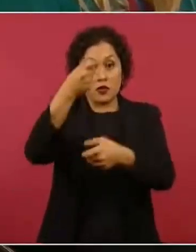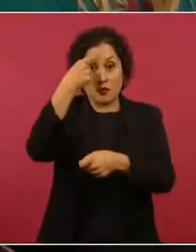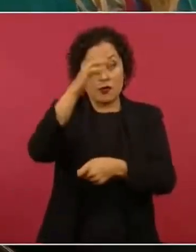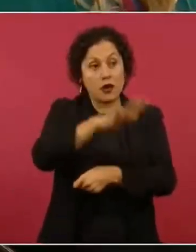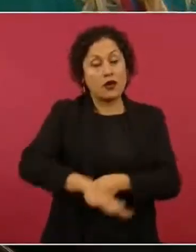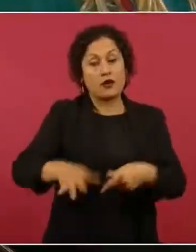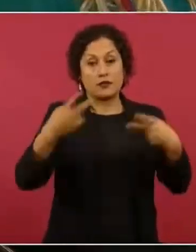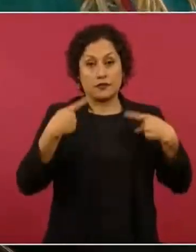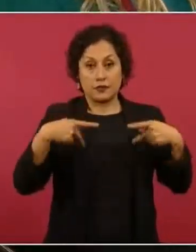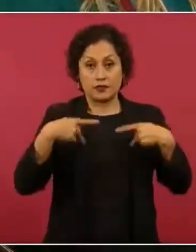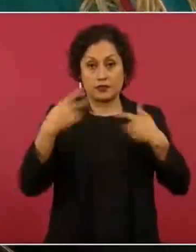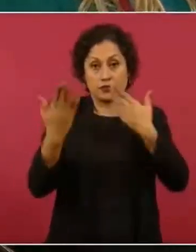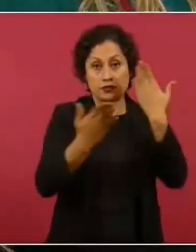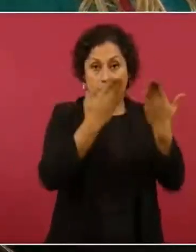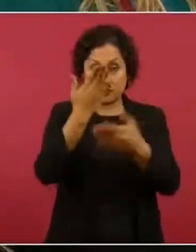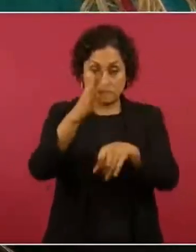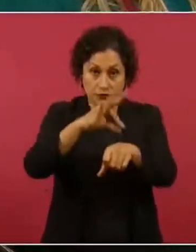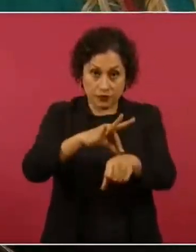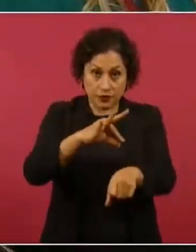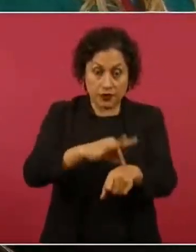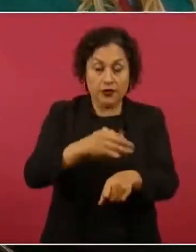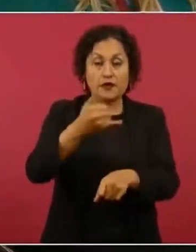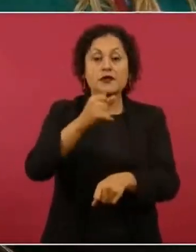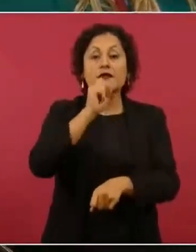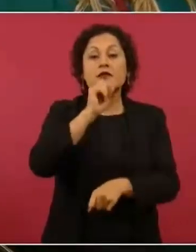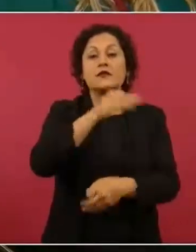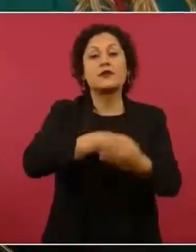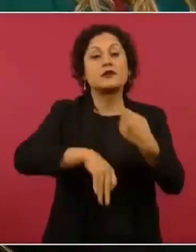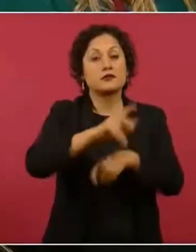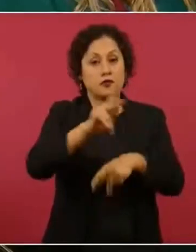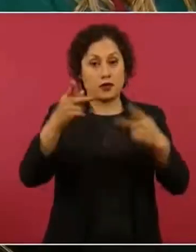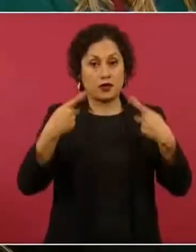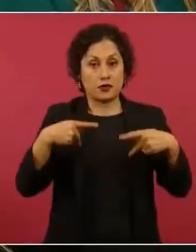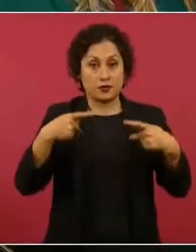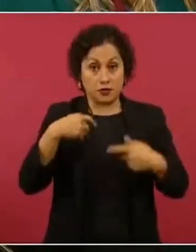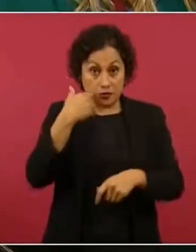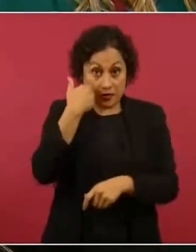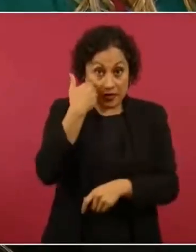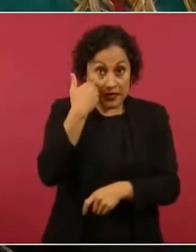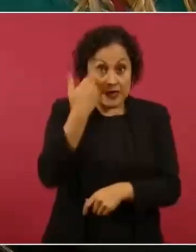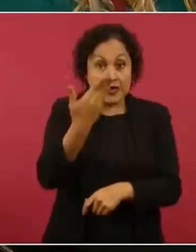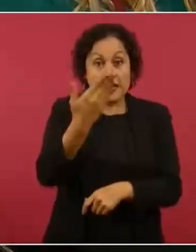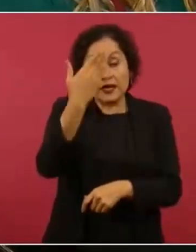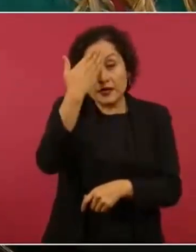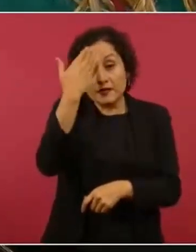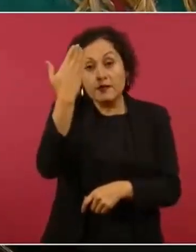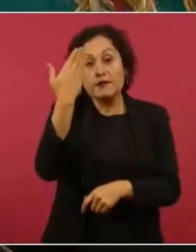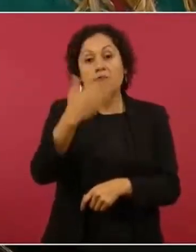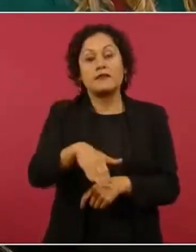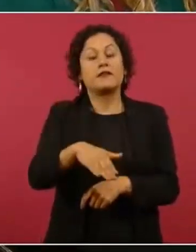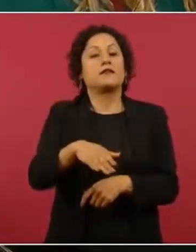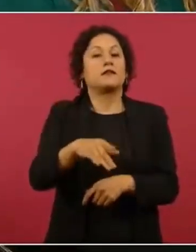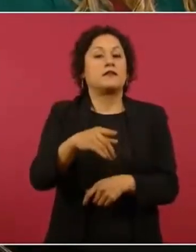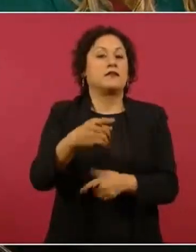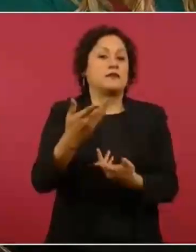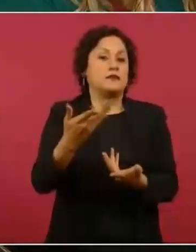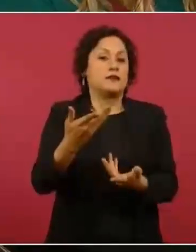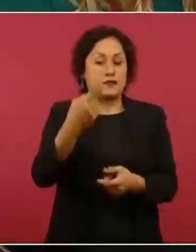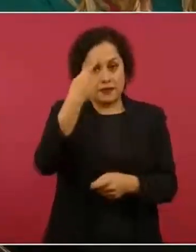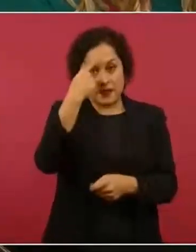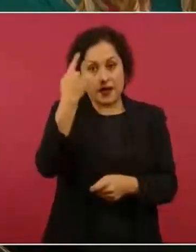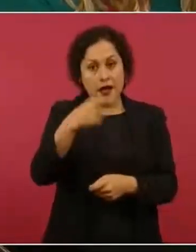la salud y al público en general que quieren hacer el óptimo aprovechamiento de este conocimiento.